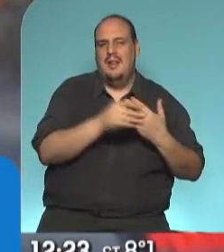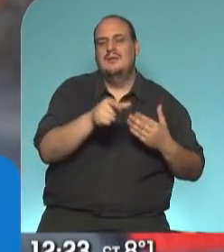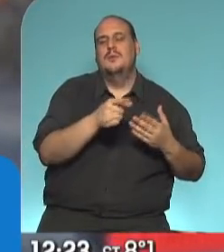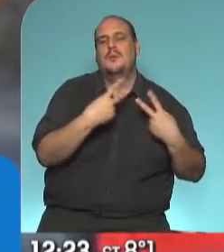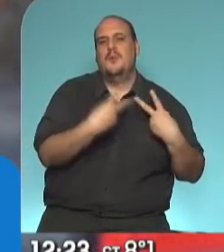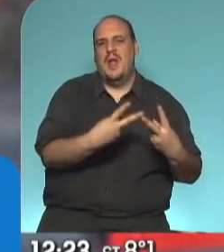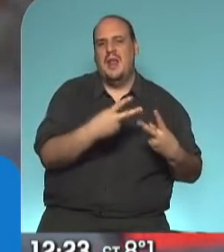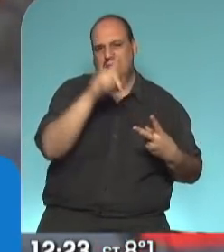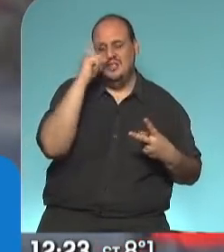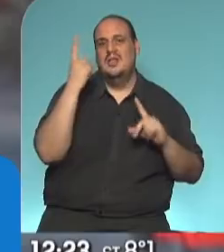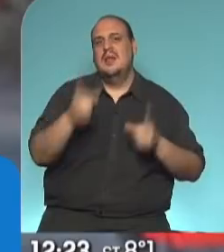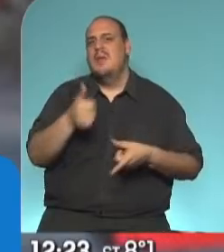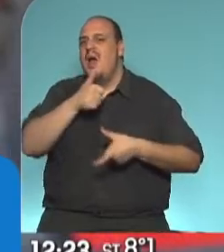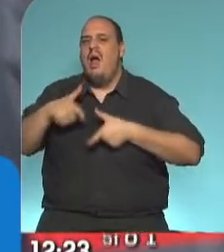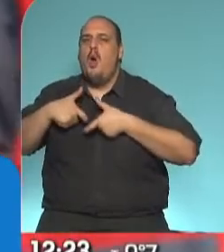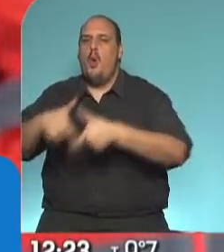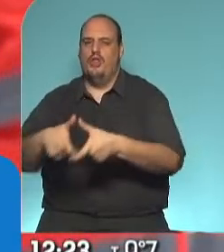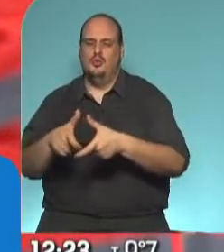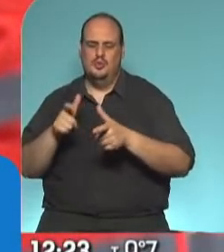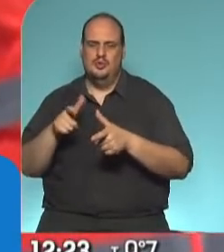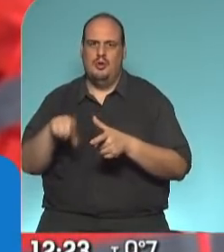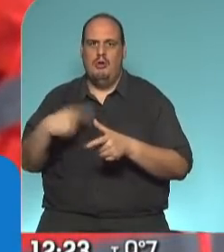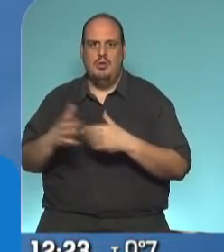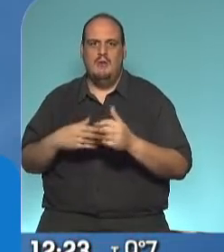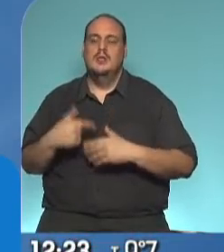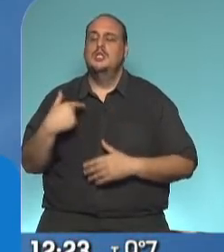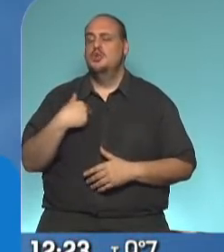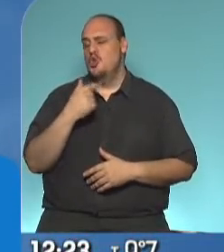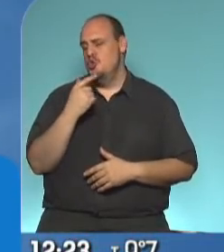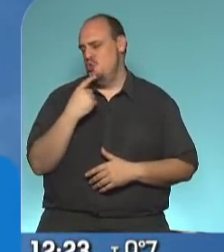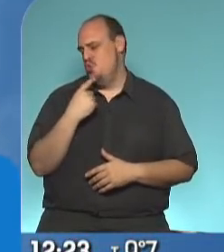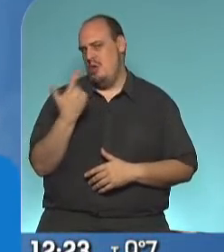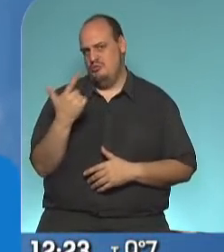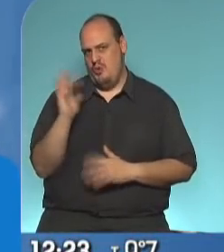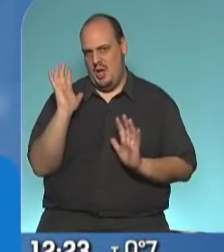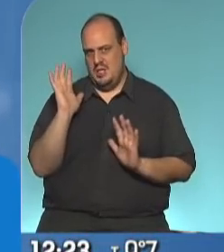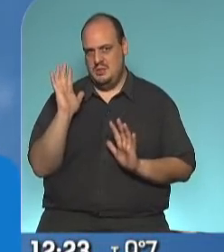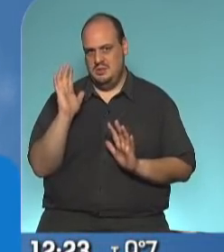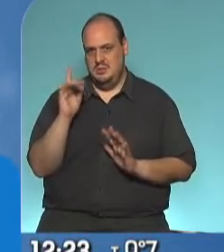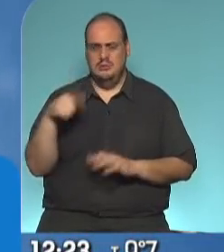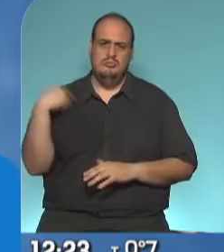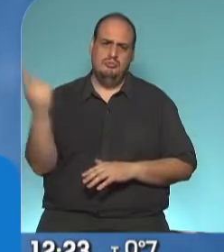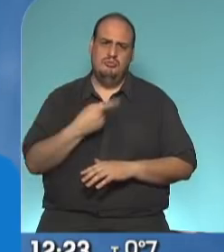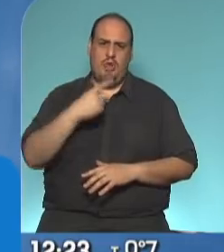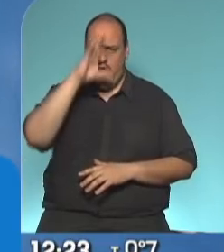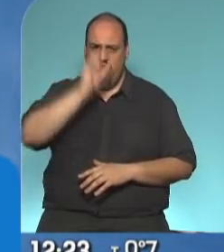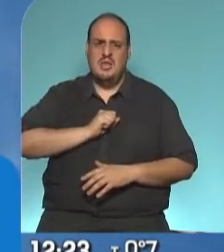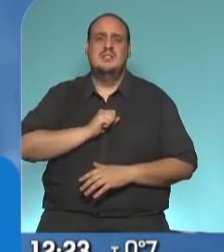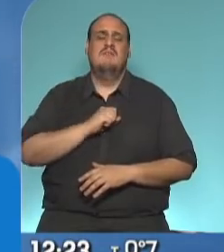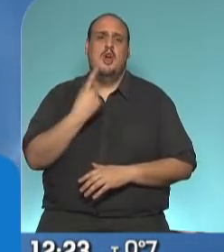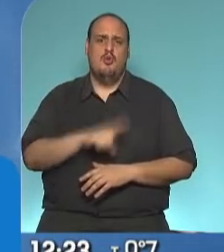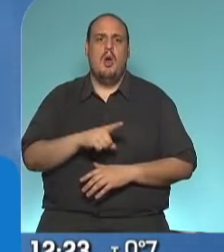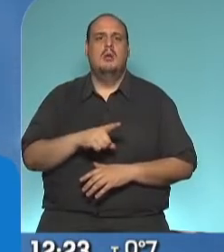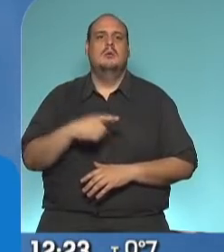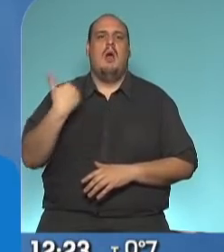como el segundo acueducto del interior. La verdad es que no me cabe la menor duda que el desafío que tenemos todos es poner a la Argentina